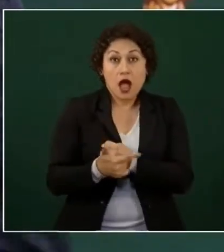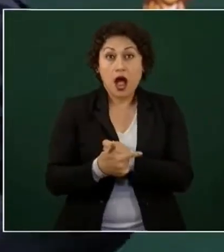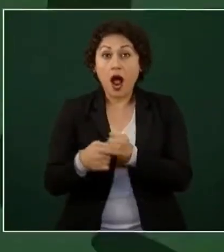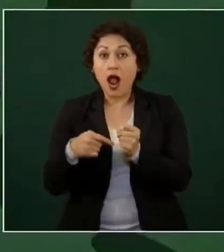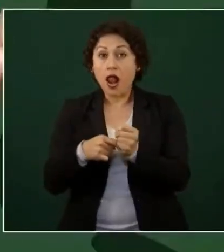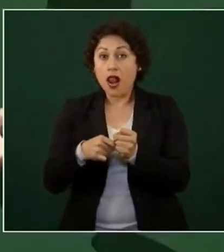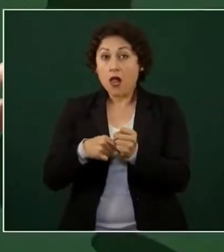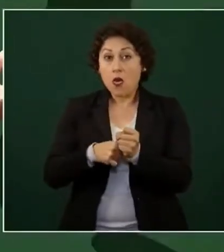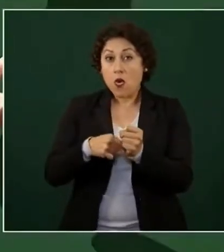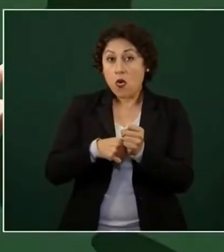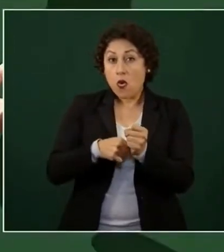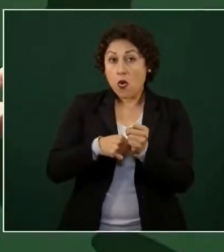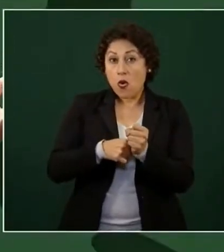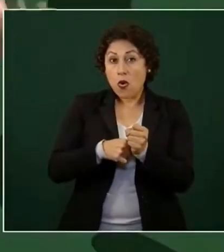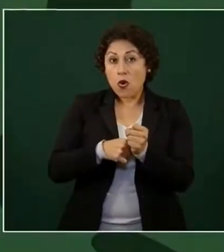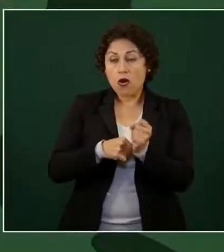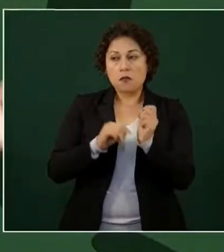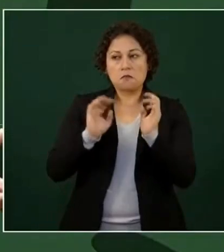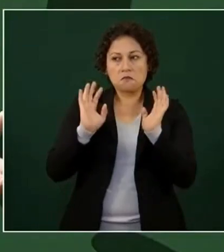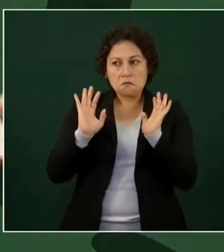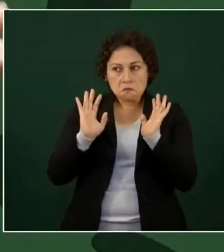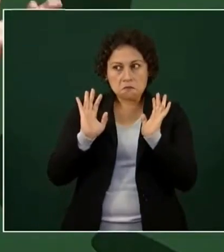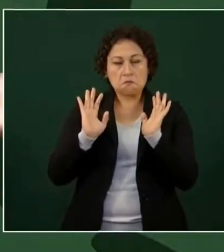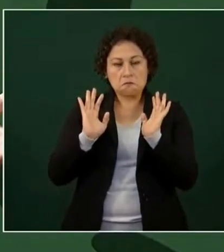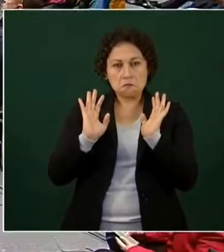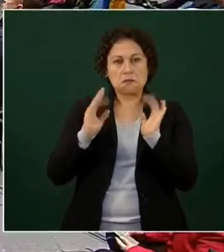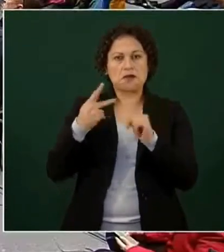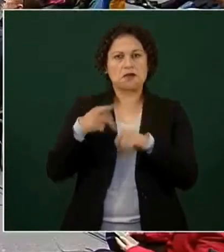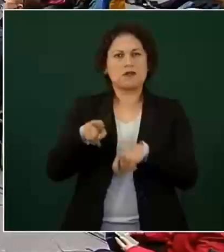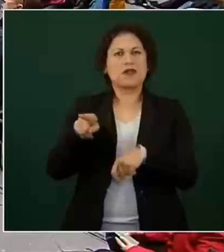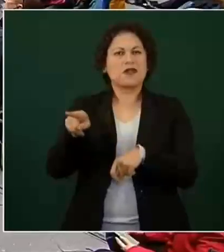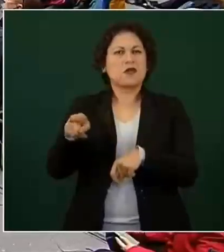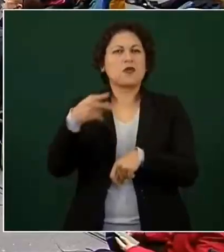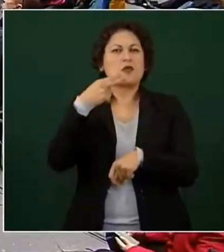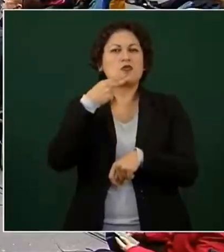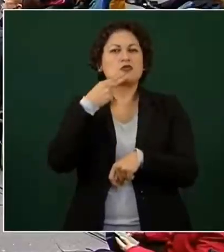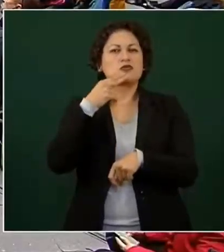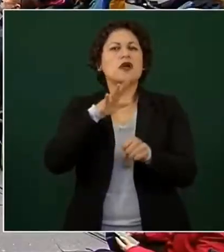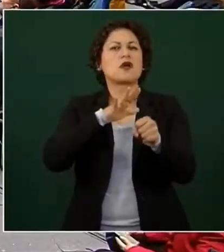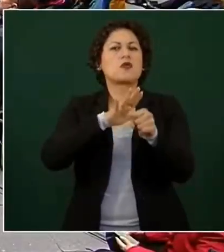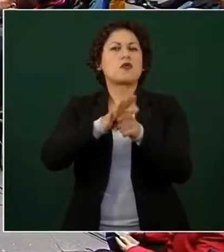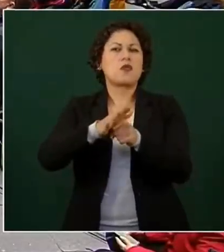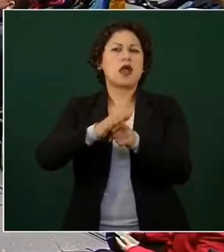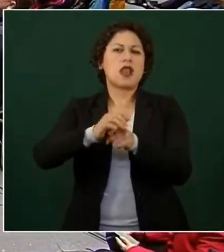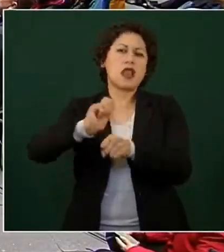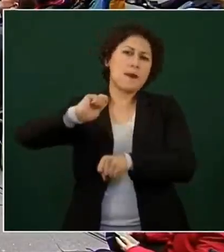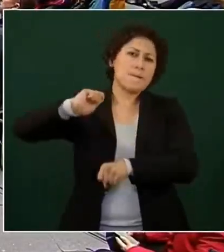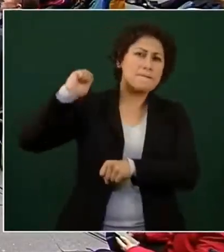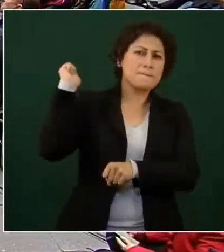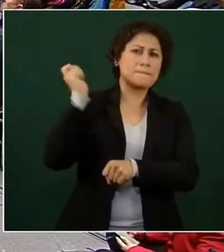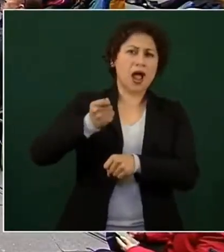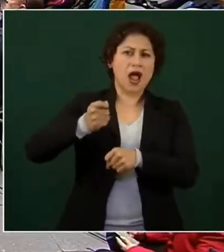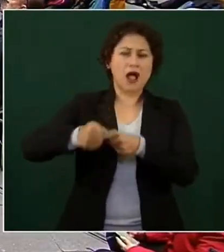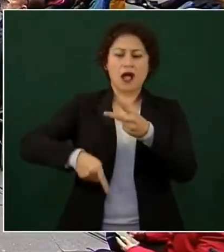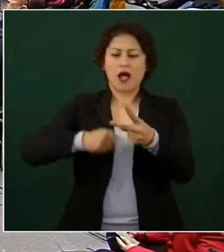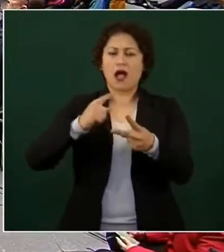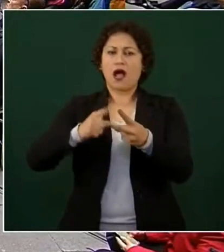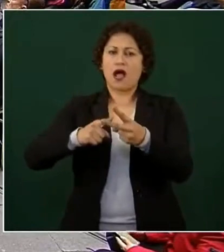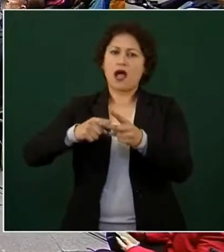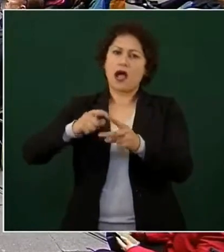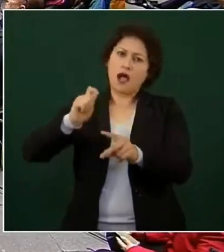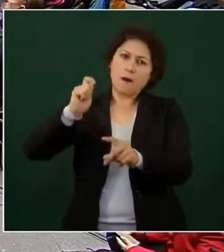¿Qué ganan con usar martillos y picos y